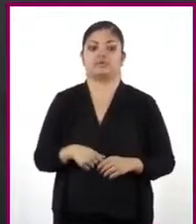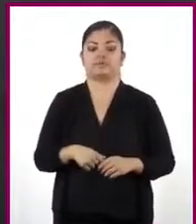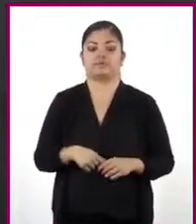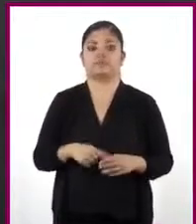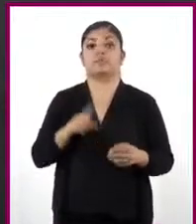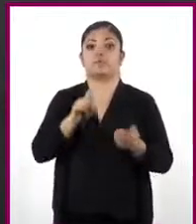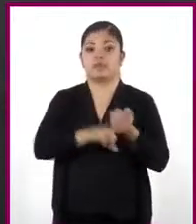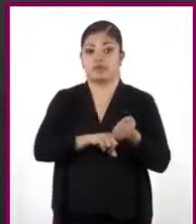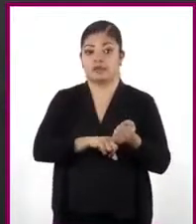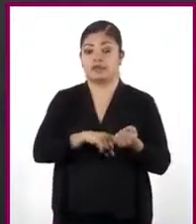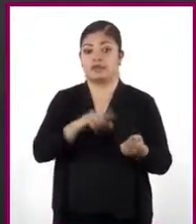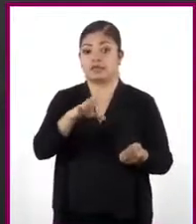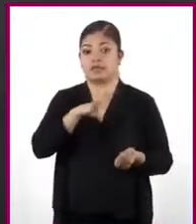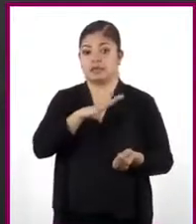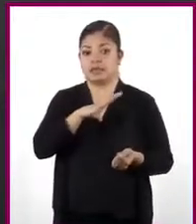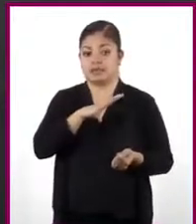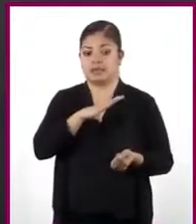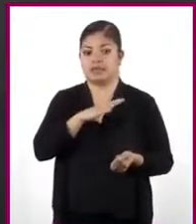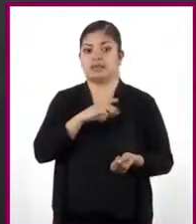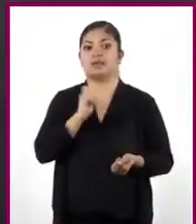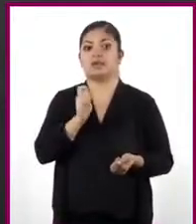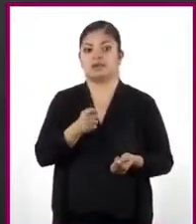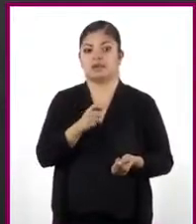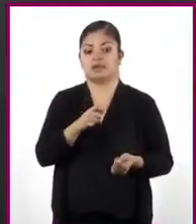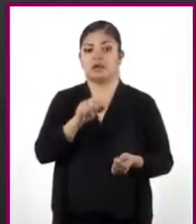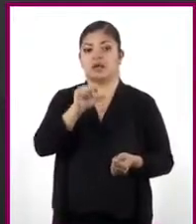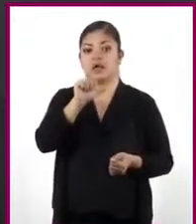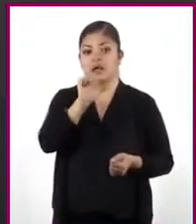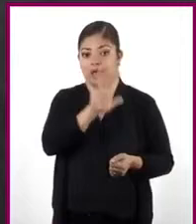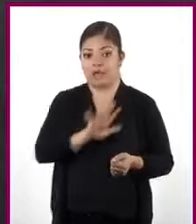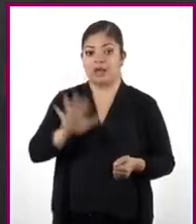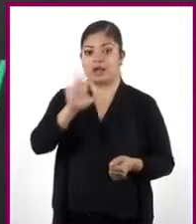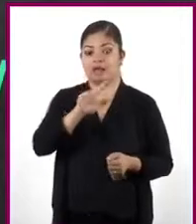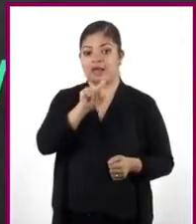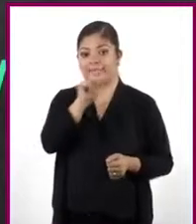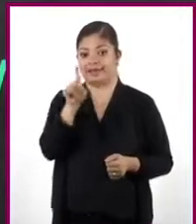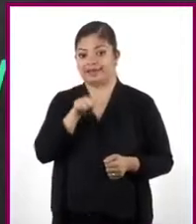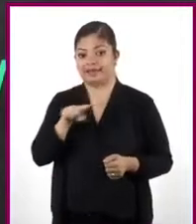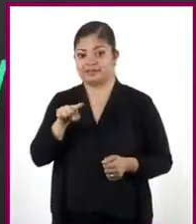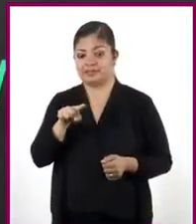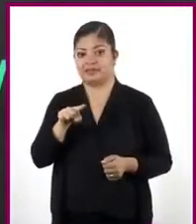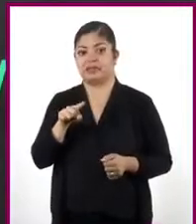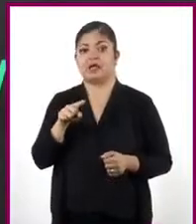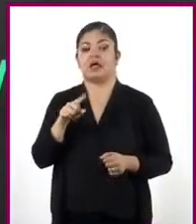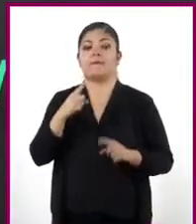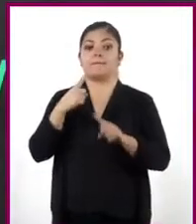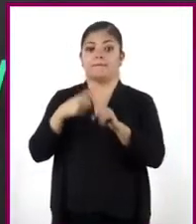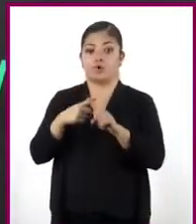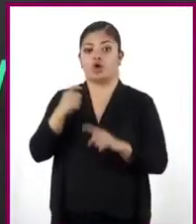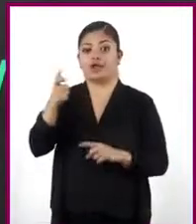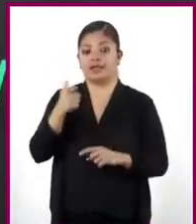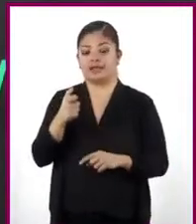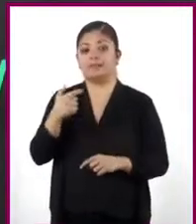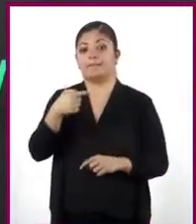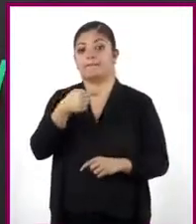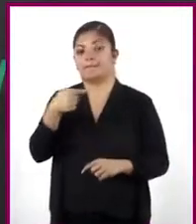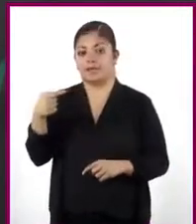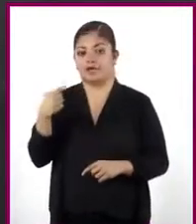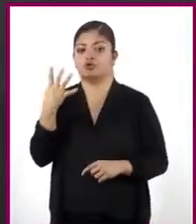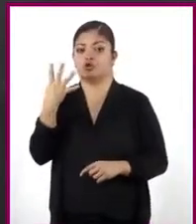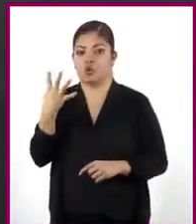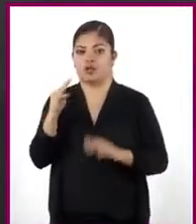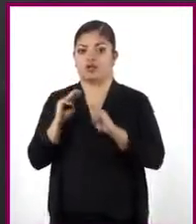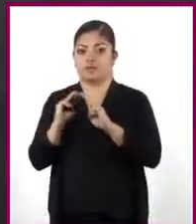que una expresión algebraica es área es igual a Z por X menos 4 metros cuadrados.